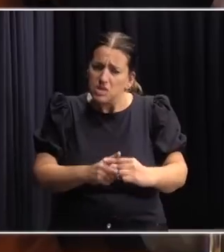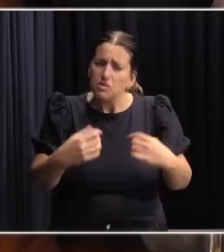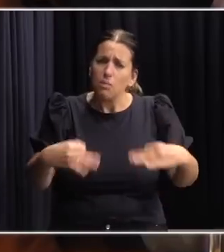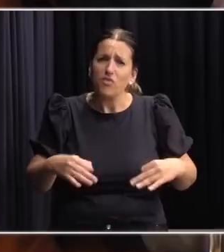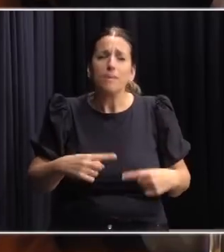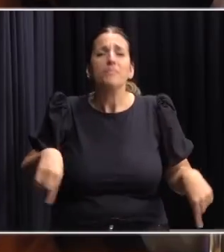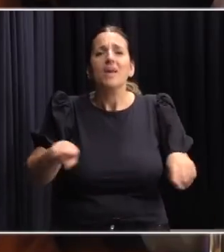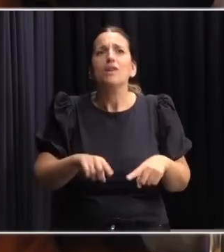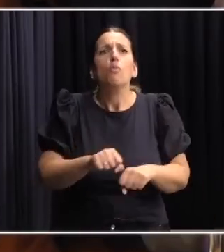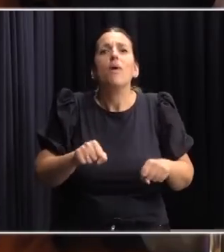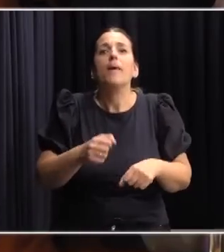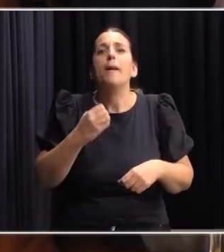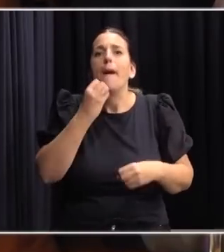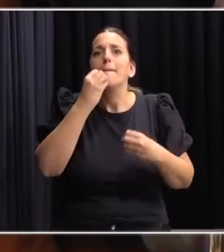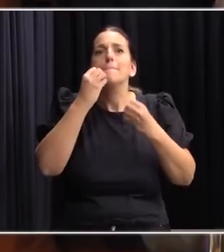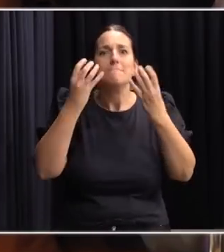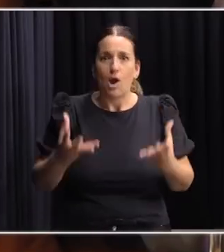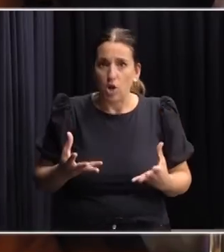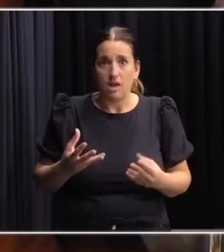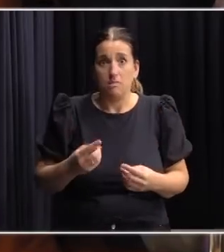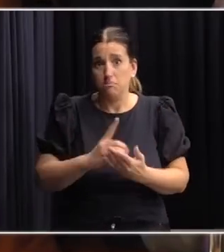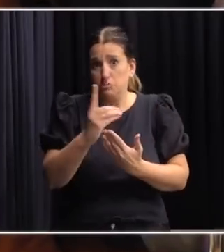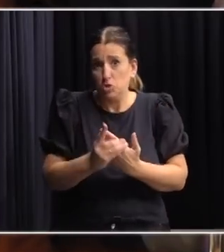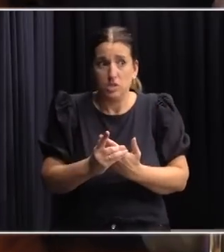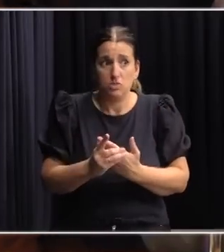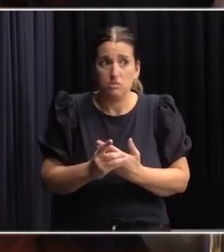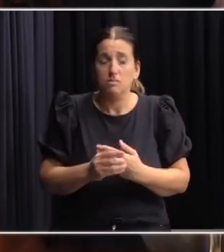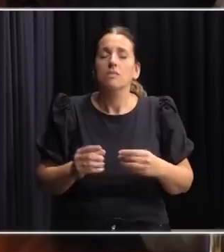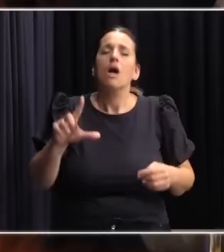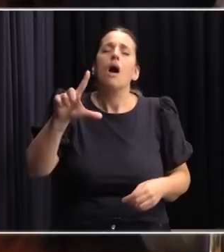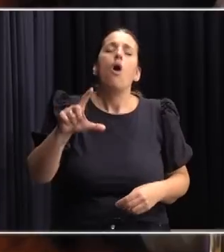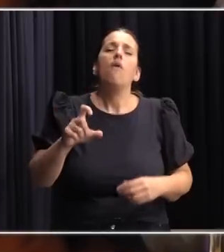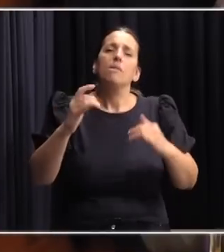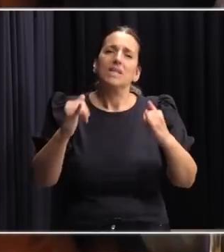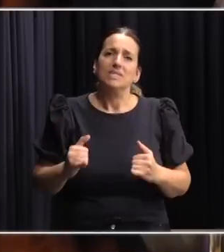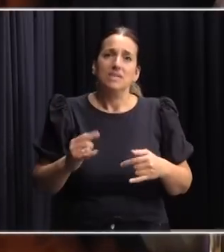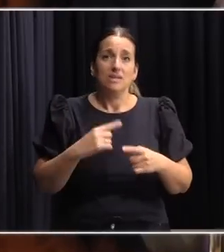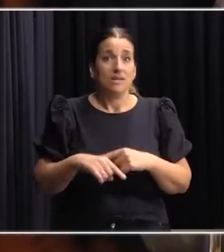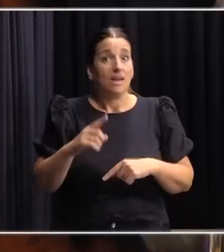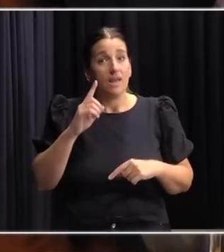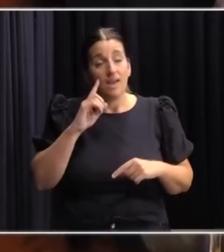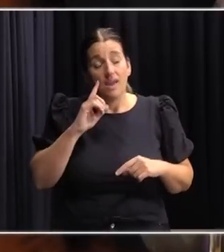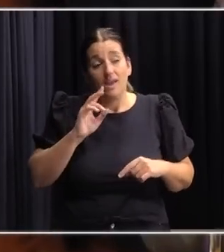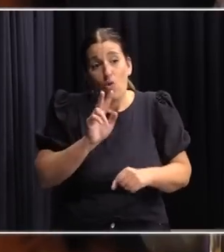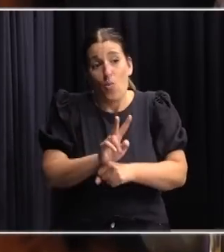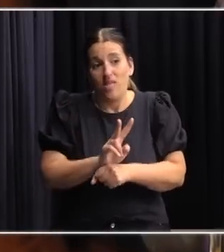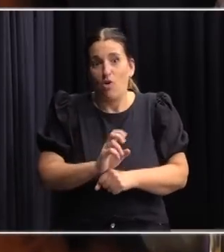Esto es un acto perfectible, es un proyecto perfectible, obviamente que guarde las características